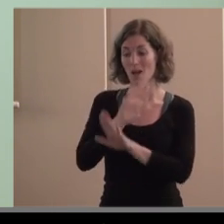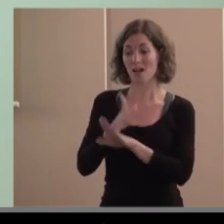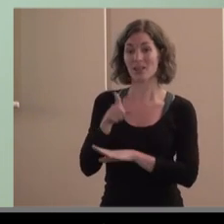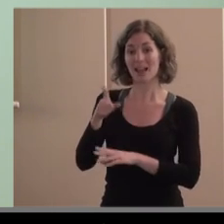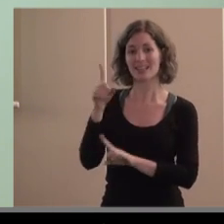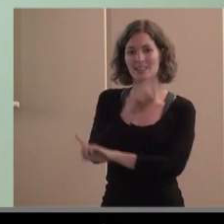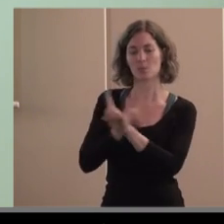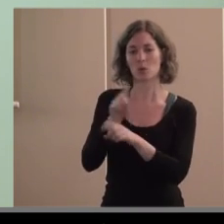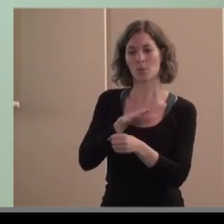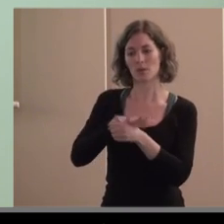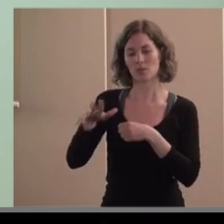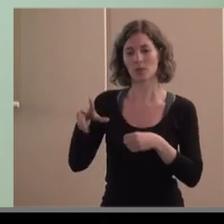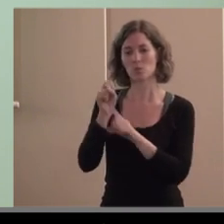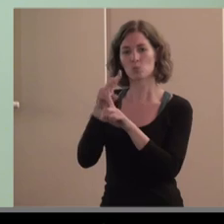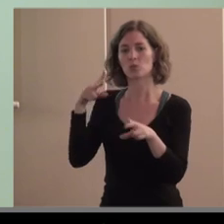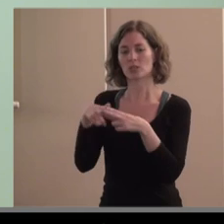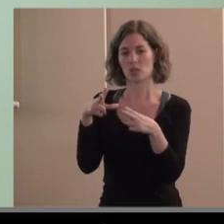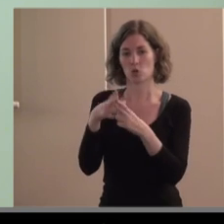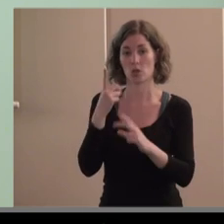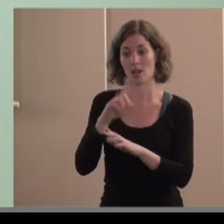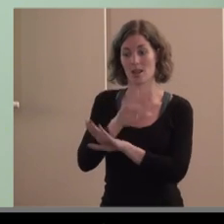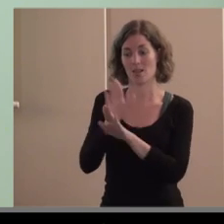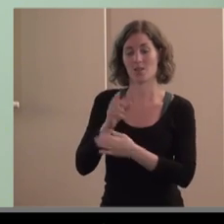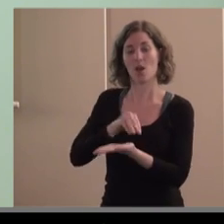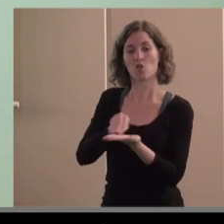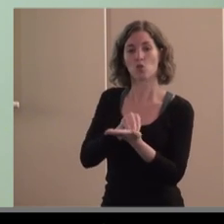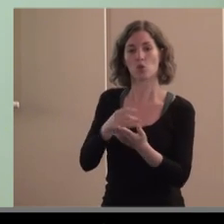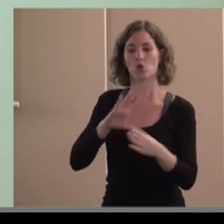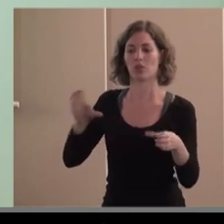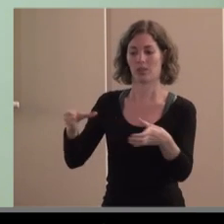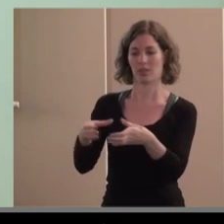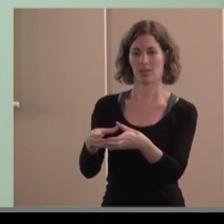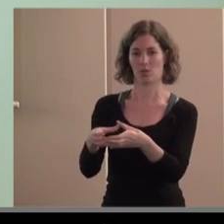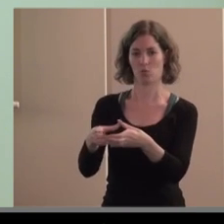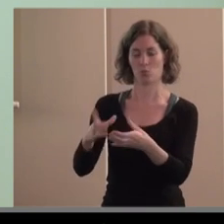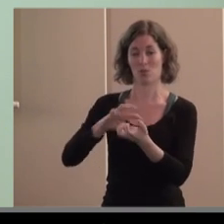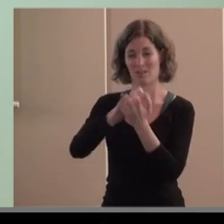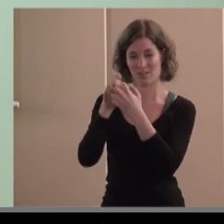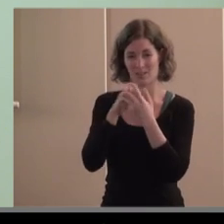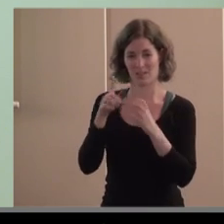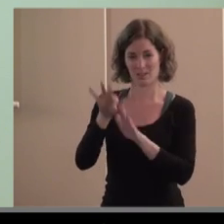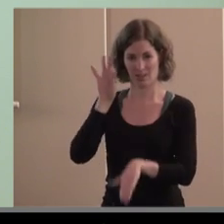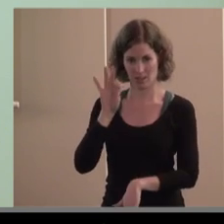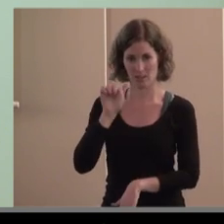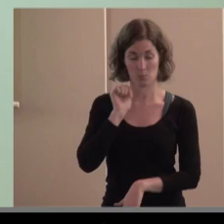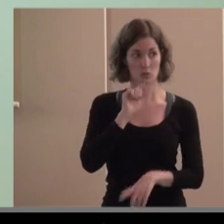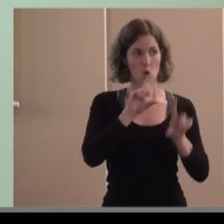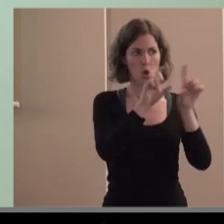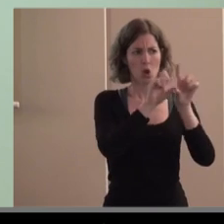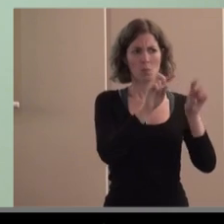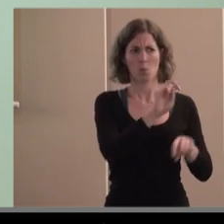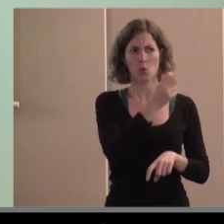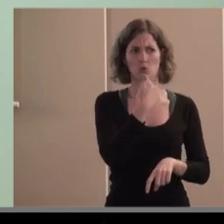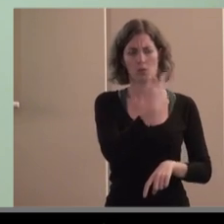damos una solución colectiva claro y esto dice no joder esto esto va contra la competencia ¿no? jugáis con otra